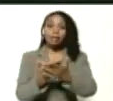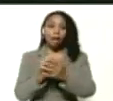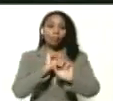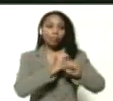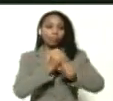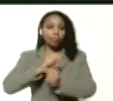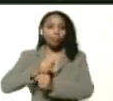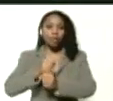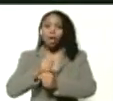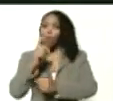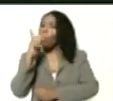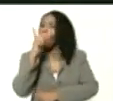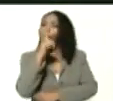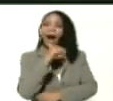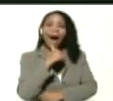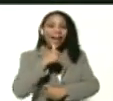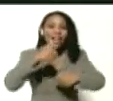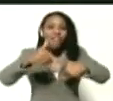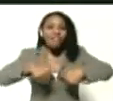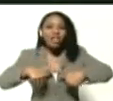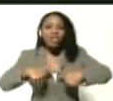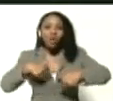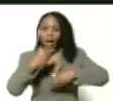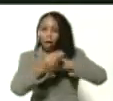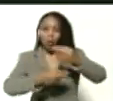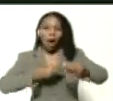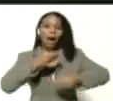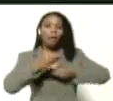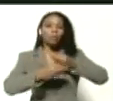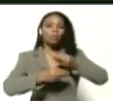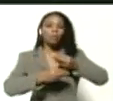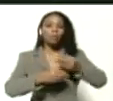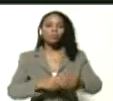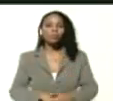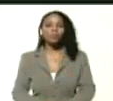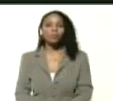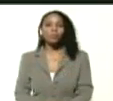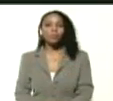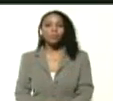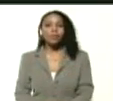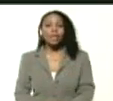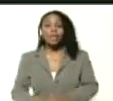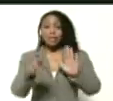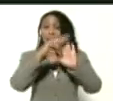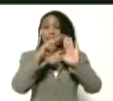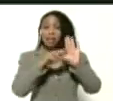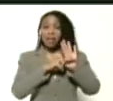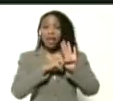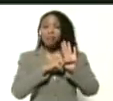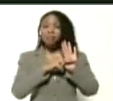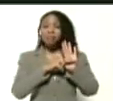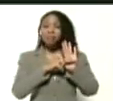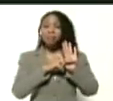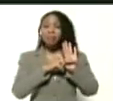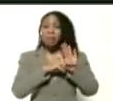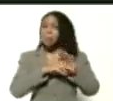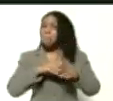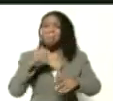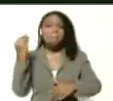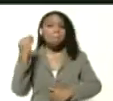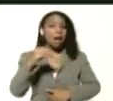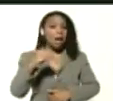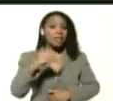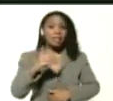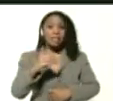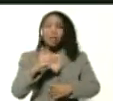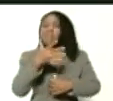No hay un esfuerzo que no hagamos. Del nivel más simple,